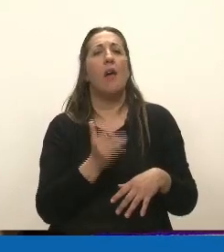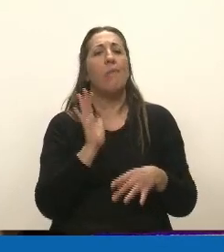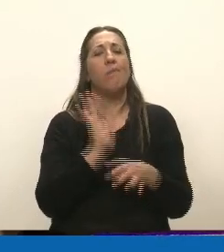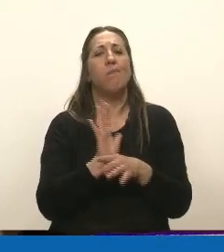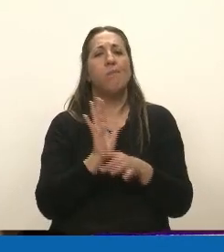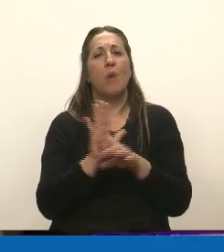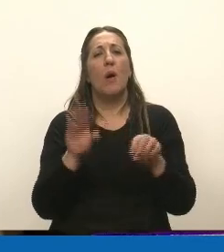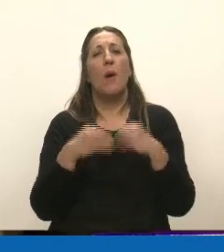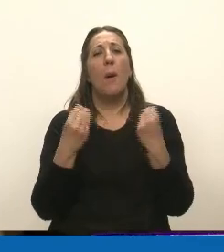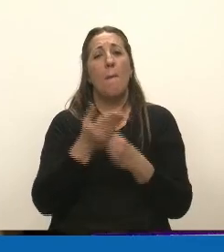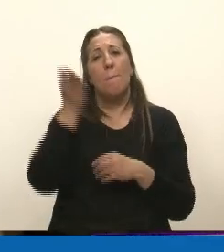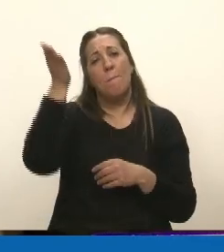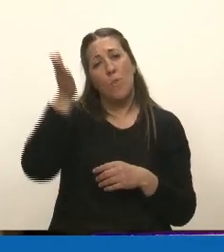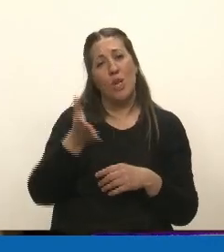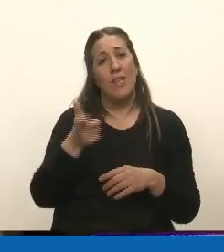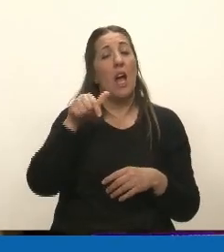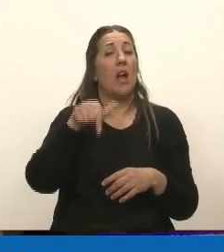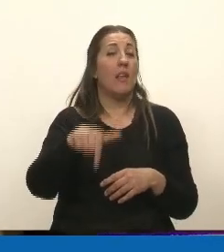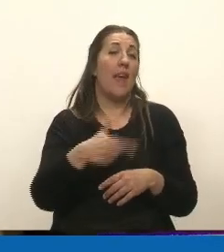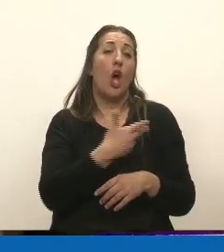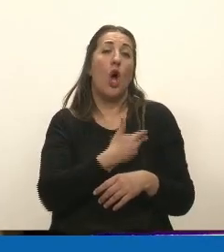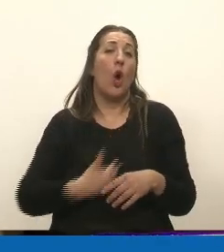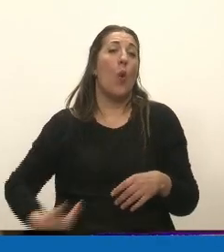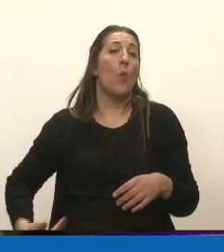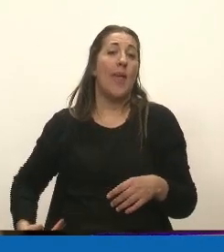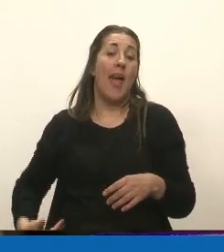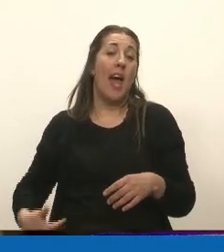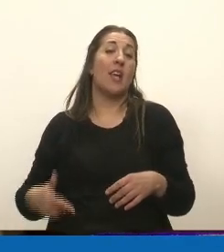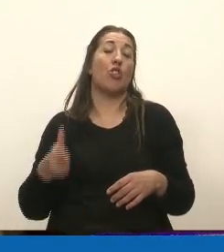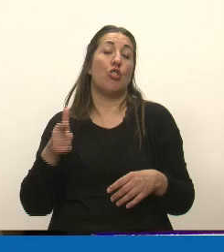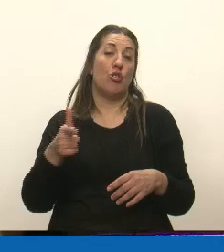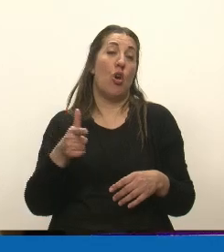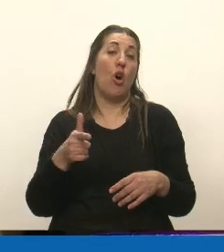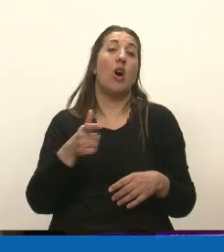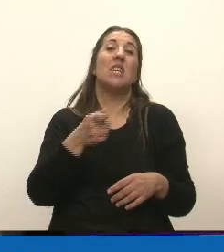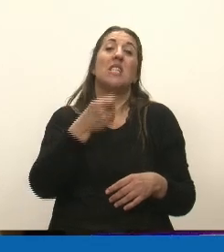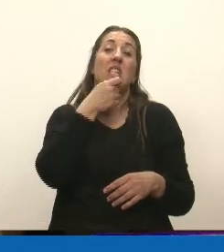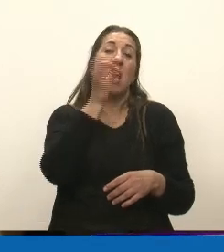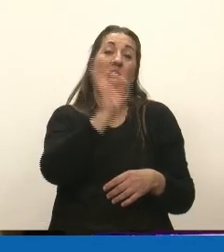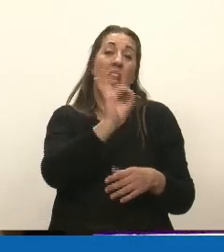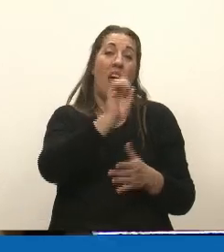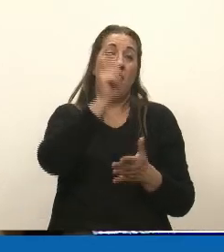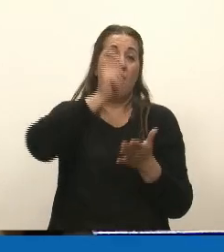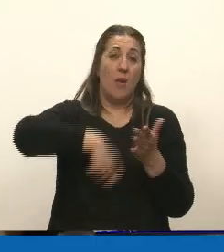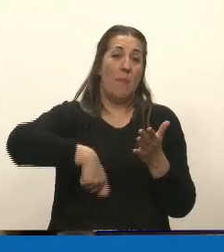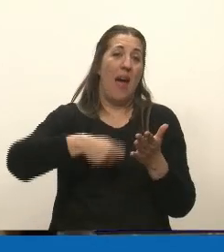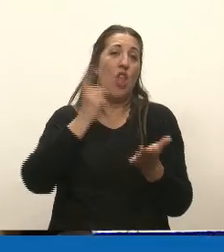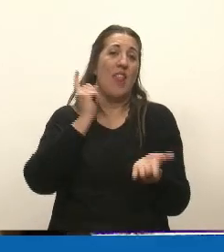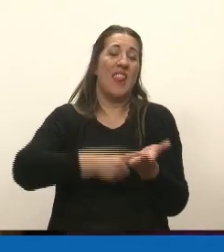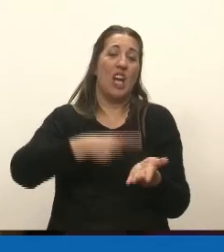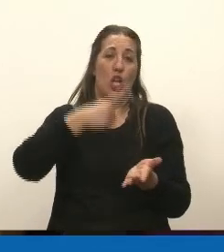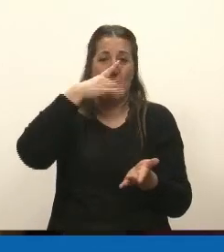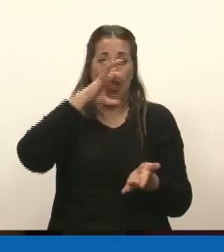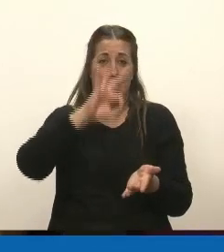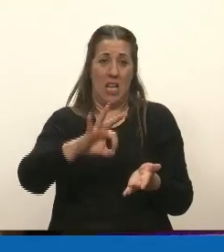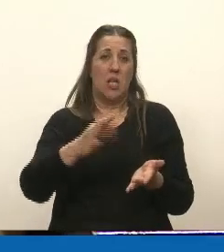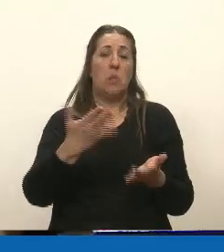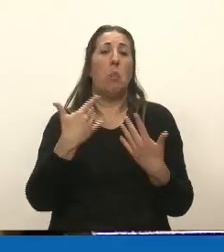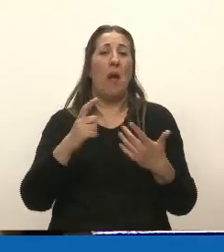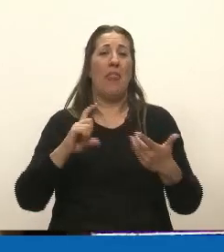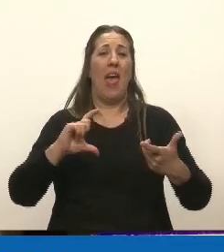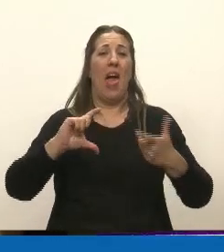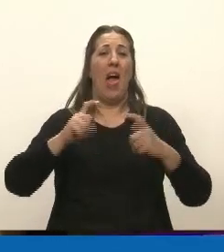que este gobierno le quitó si no hubiese firmado el decreto 270 y que se hubiese actualizado por la fórmula